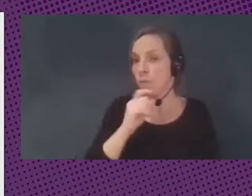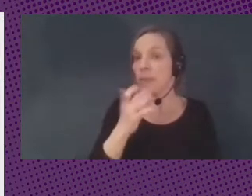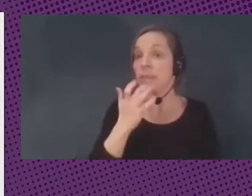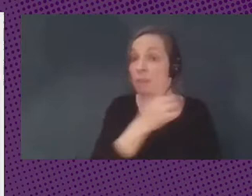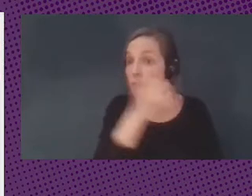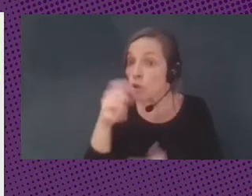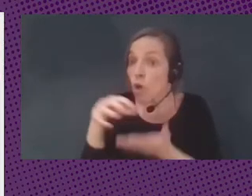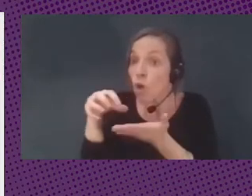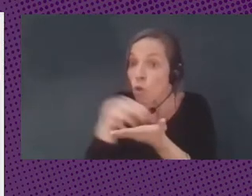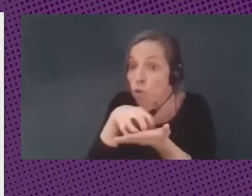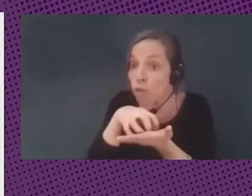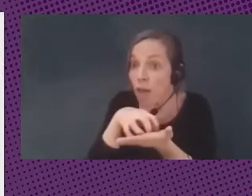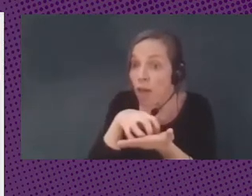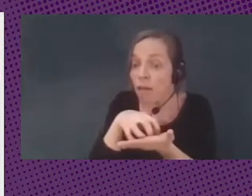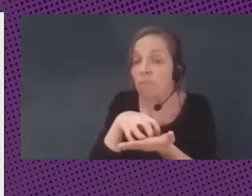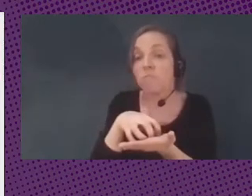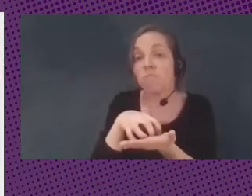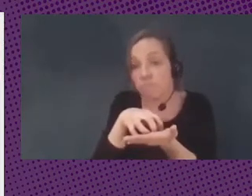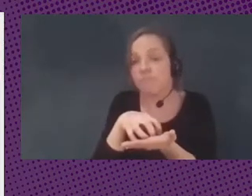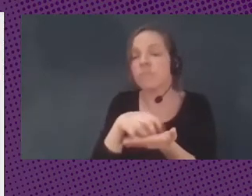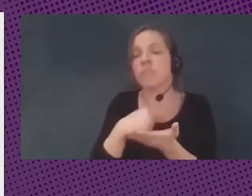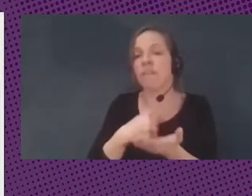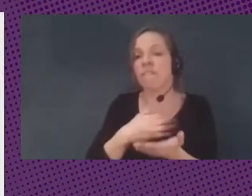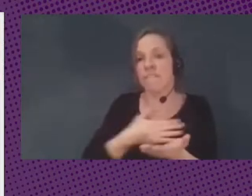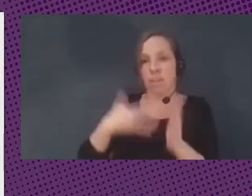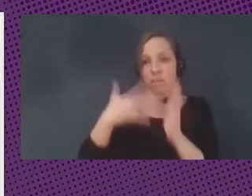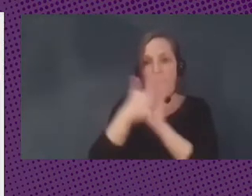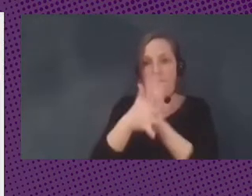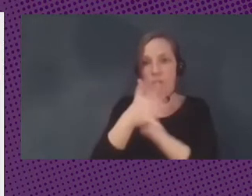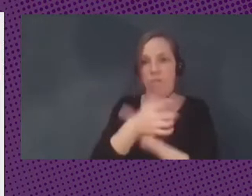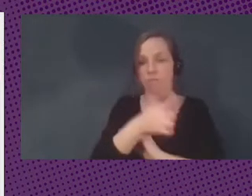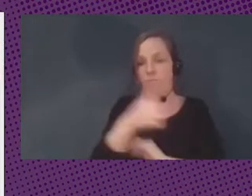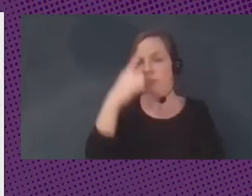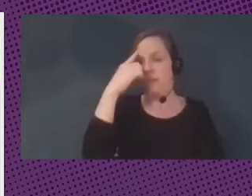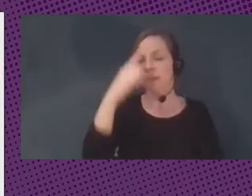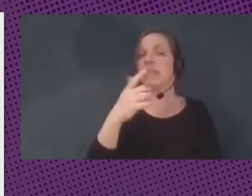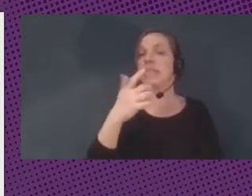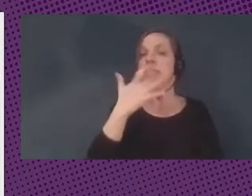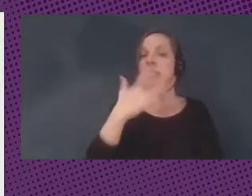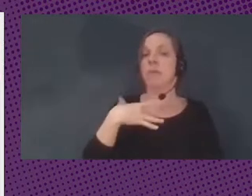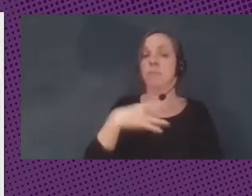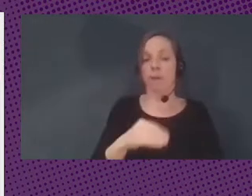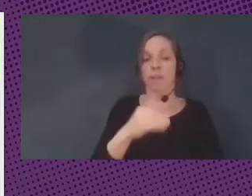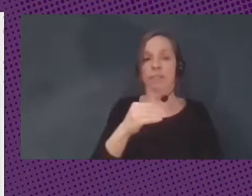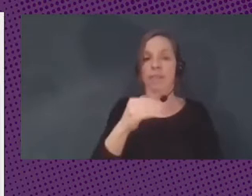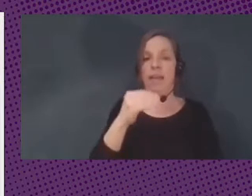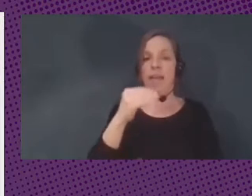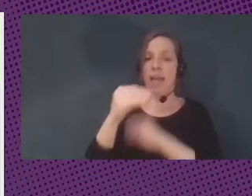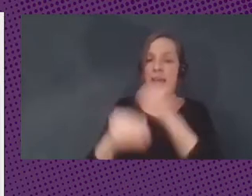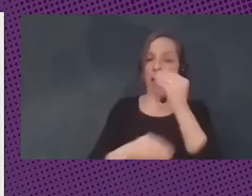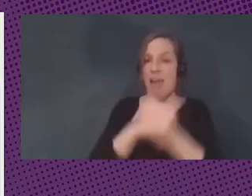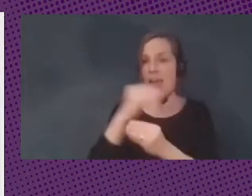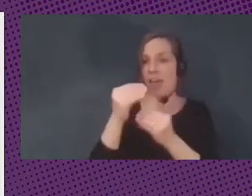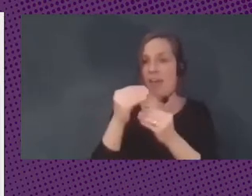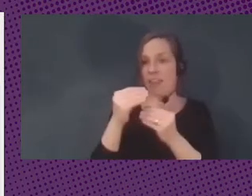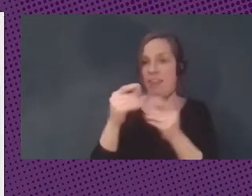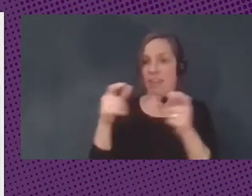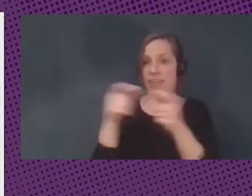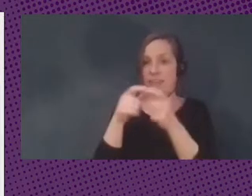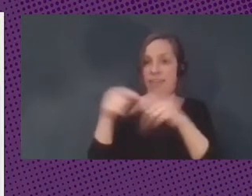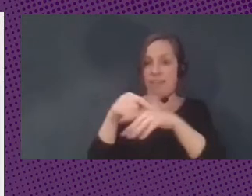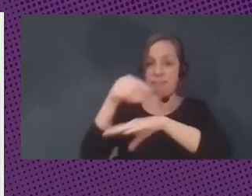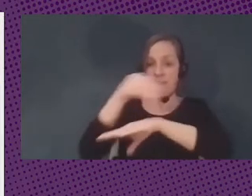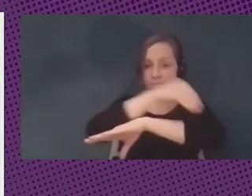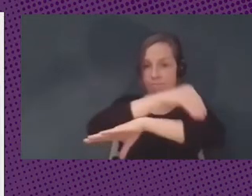pues es suficiente que aunque sepan que al poder realizar trazabilidad sobre sus movimientos de la tarjeta de